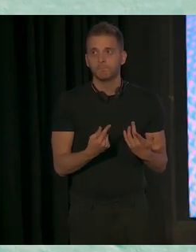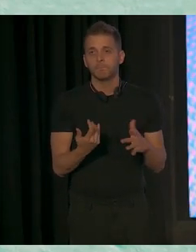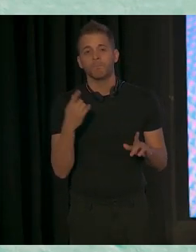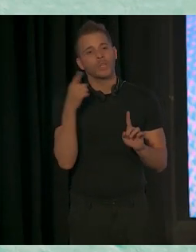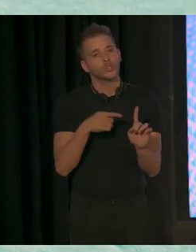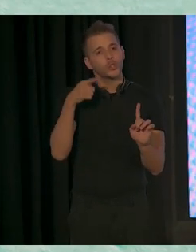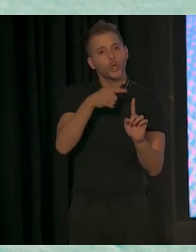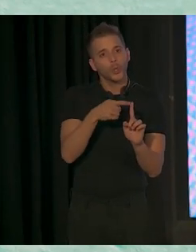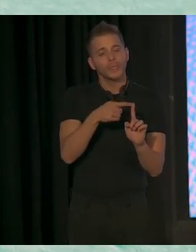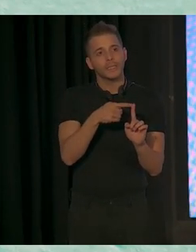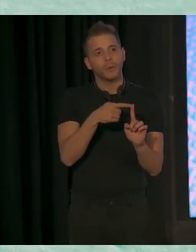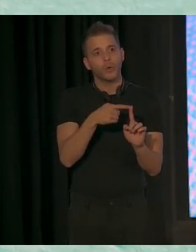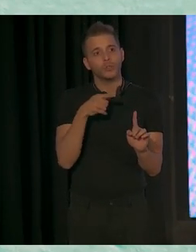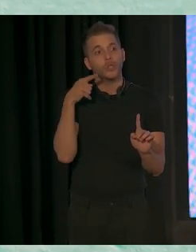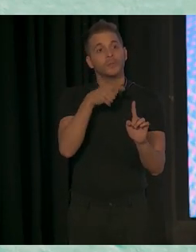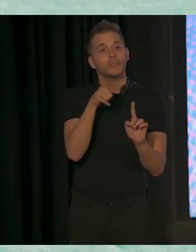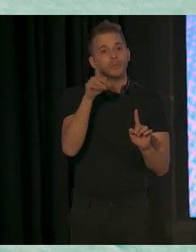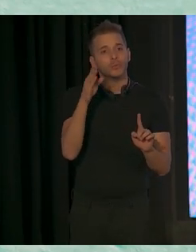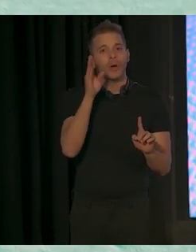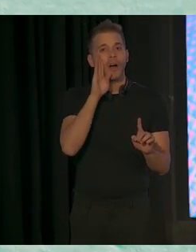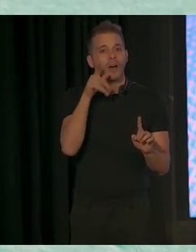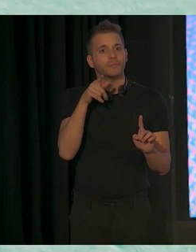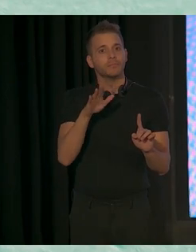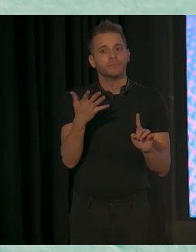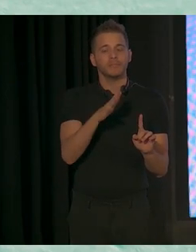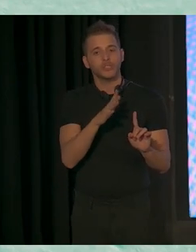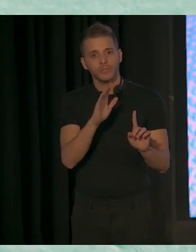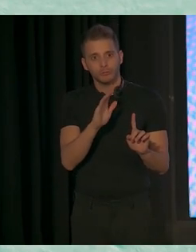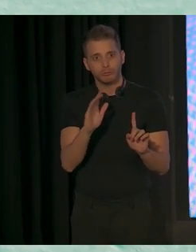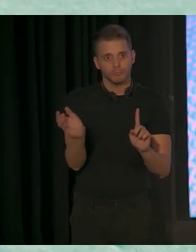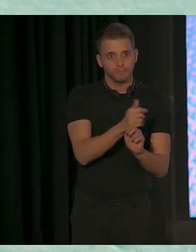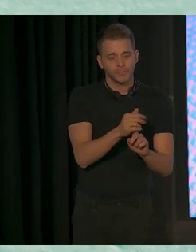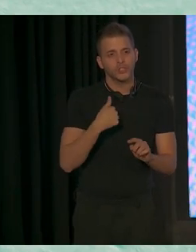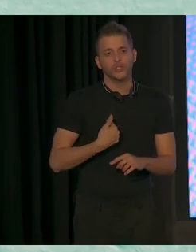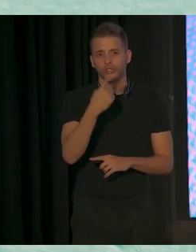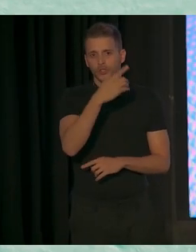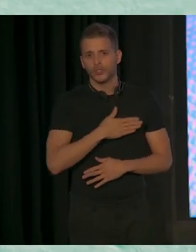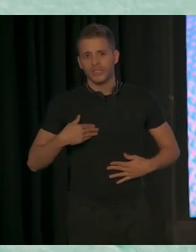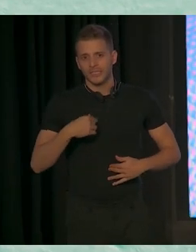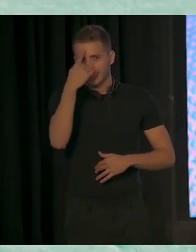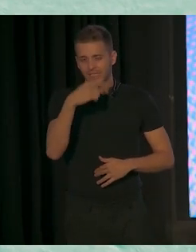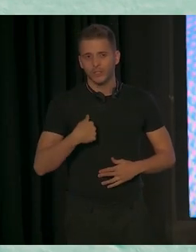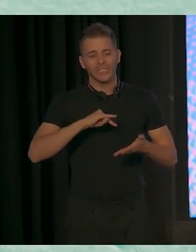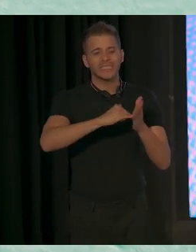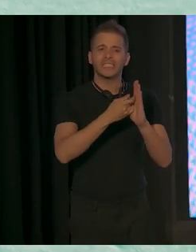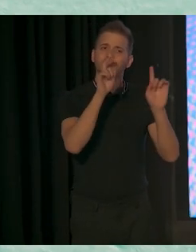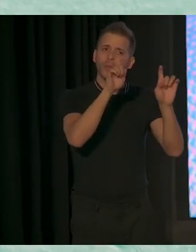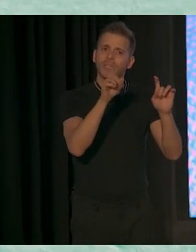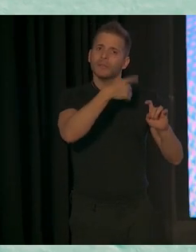pretende cubrir algunos de esos objetivos que nos planteáis. Yo quería saber cuál es vuestra relación con el sistema educativo. Es decir,